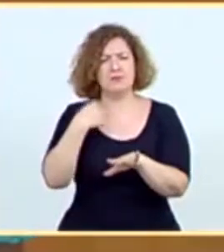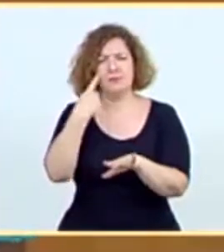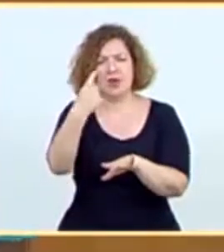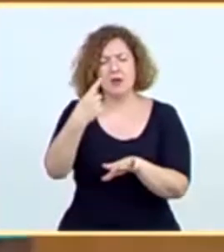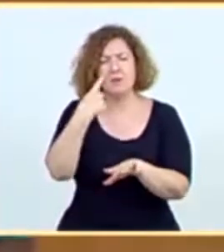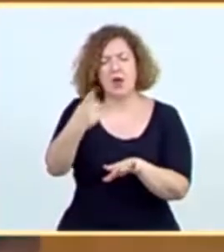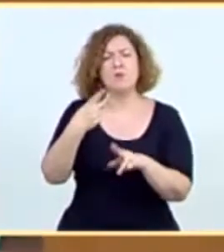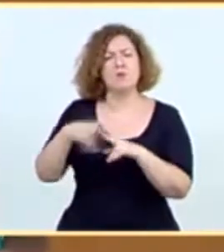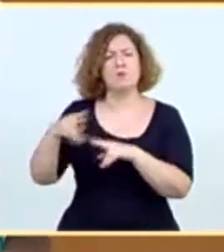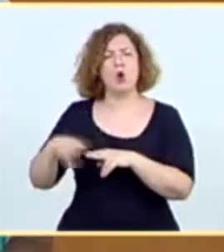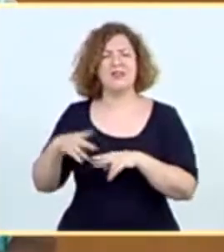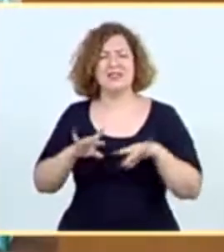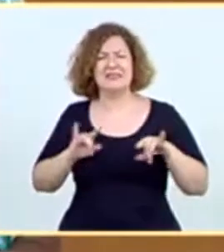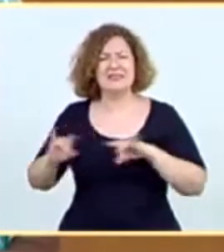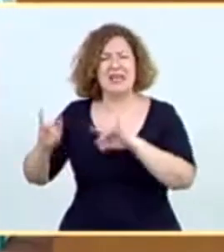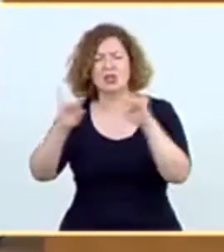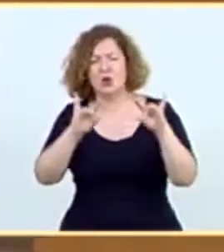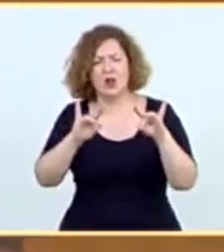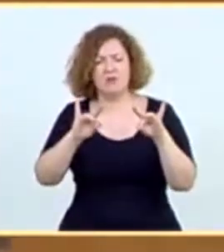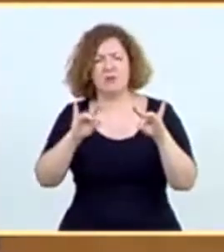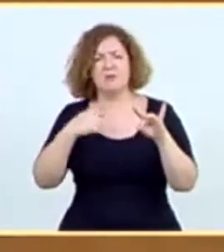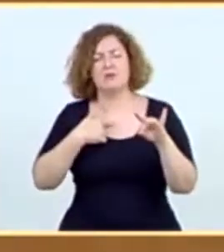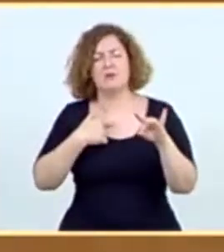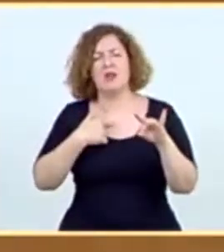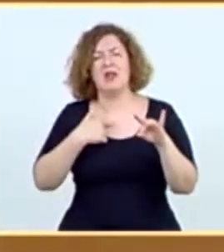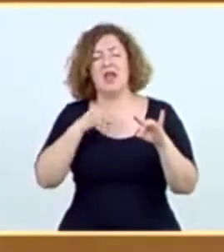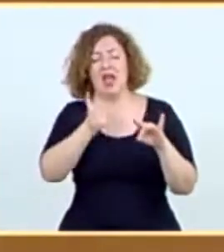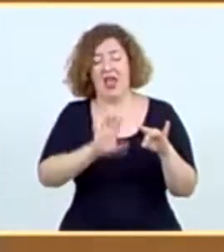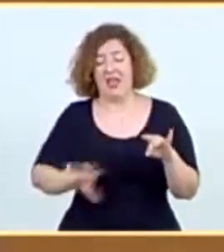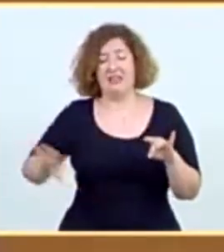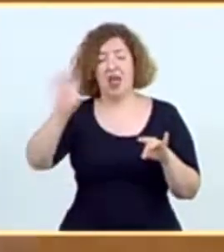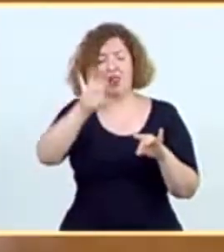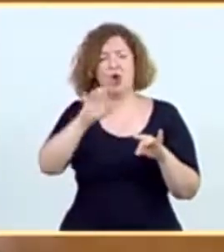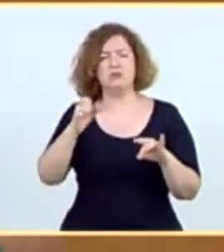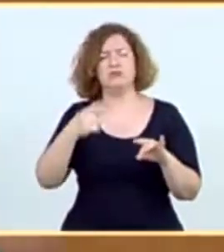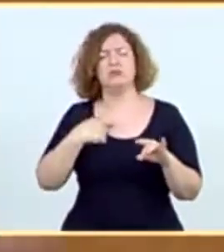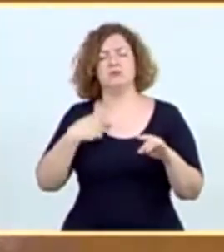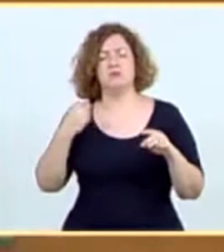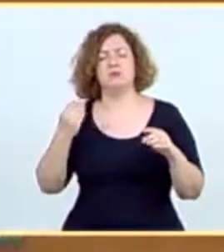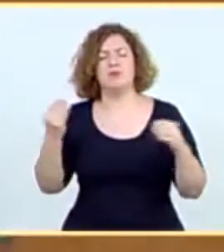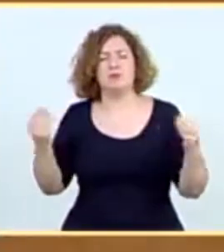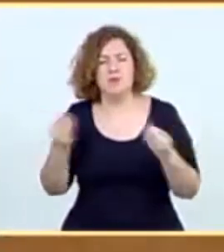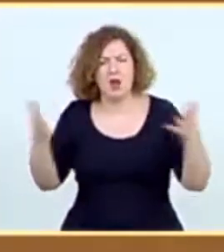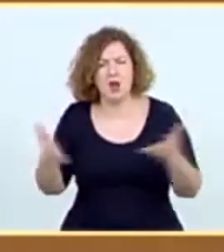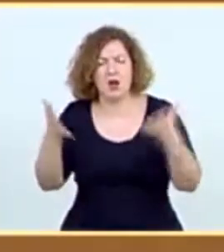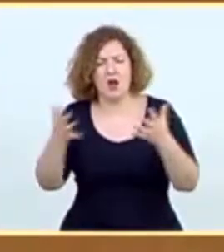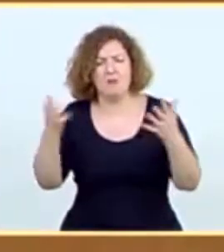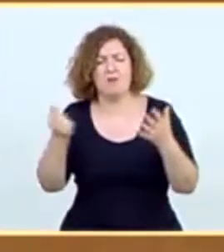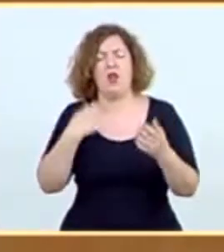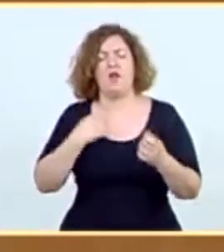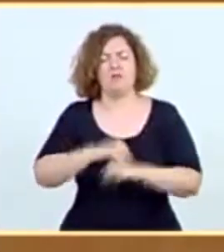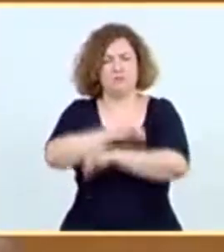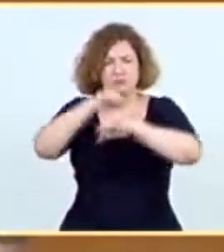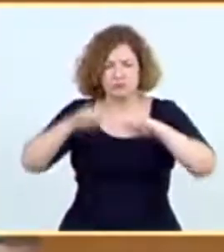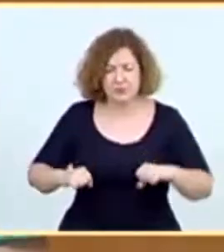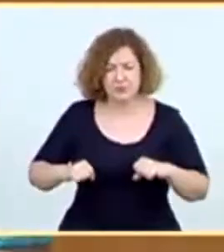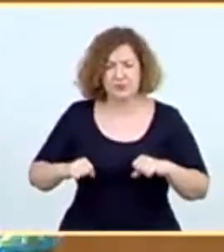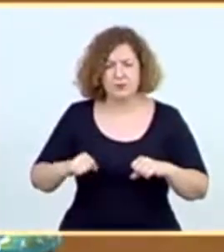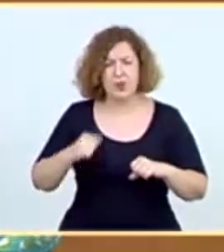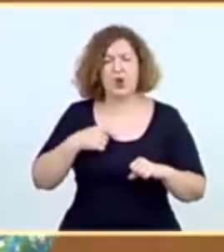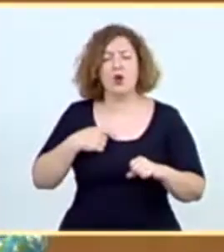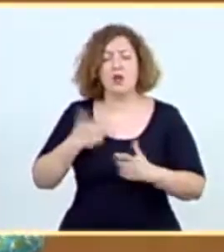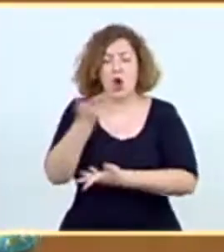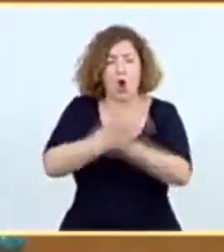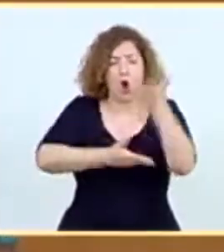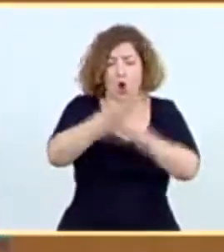política territorial orientada a reforzar el Estado autonómico a partir de una bóveda muy clara. avanzar en la